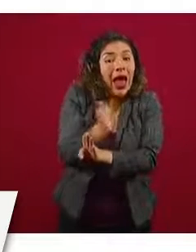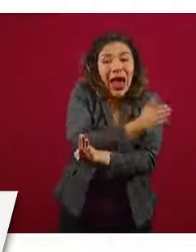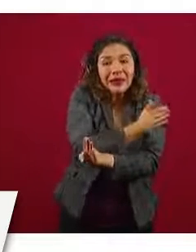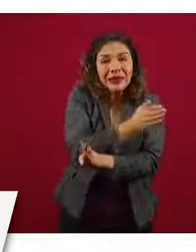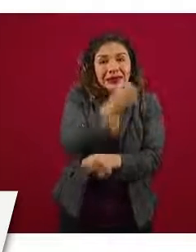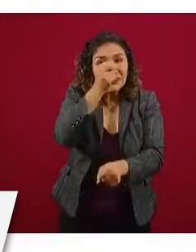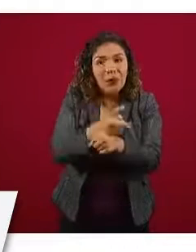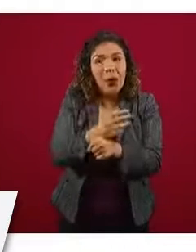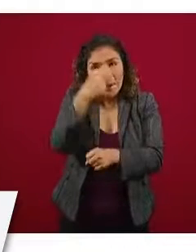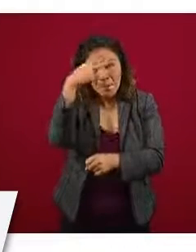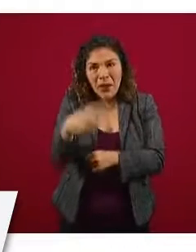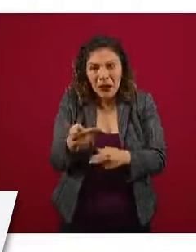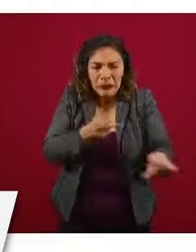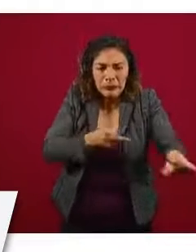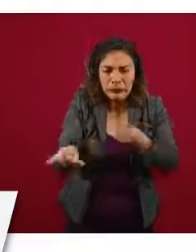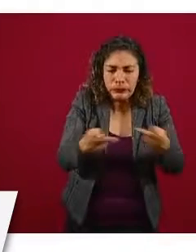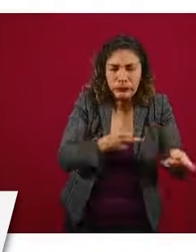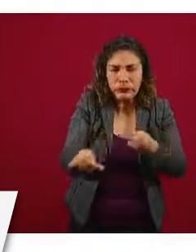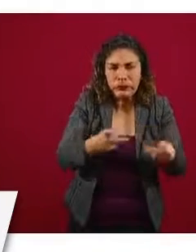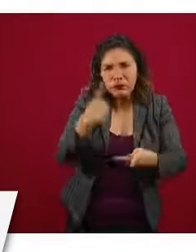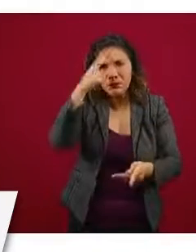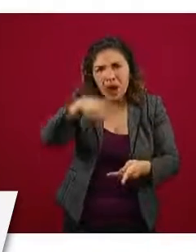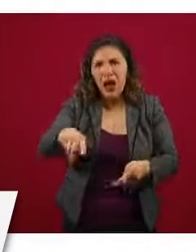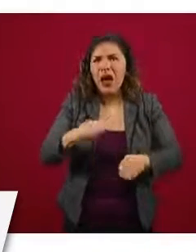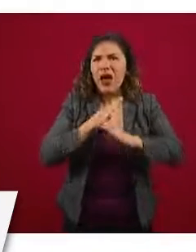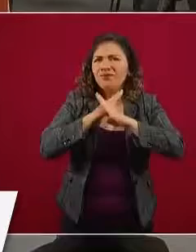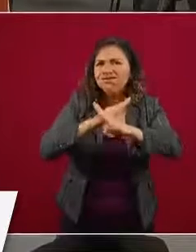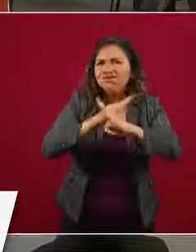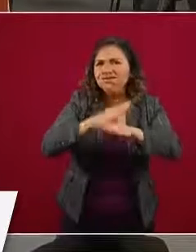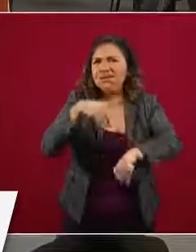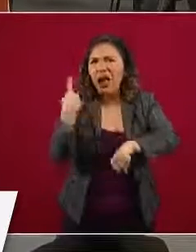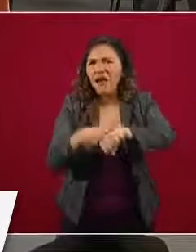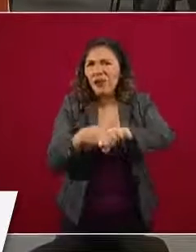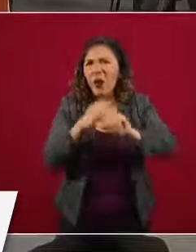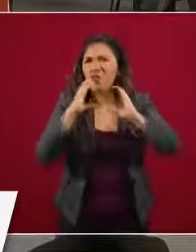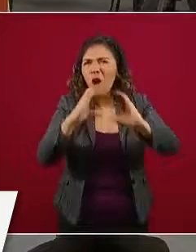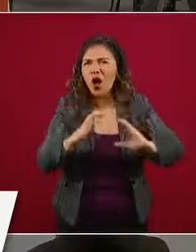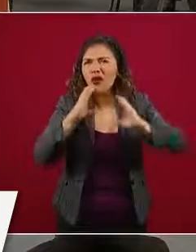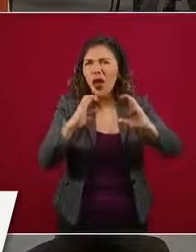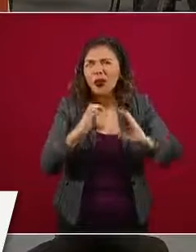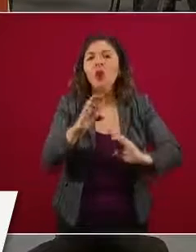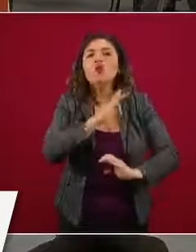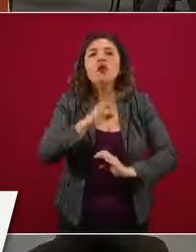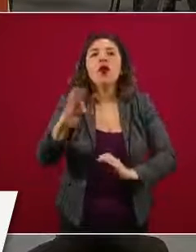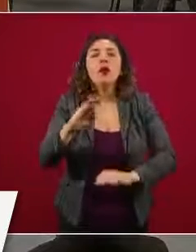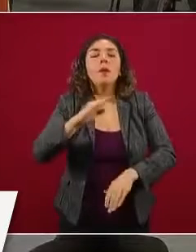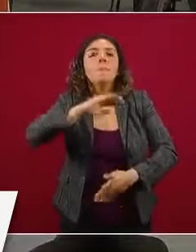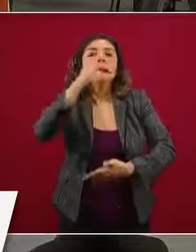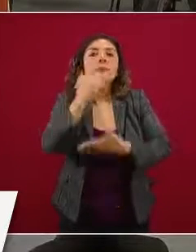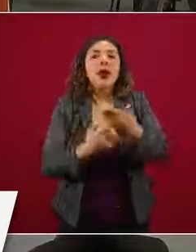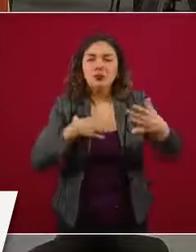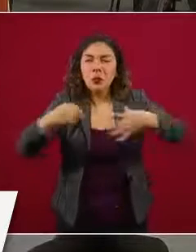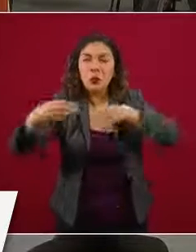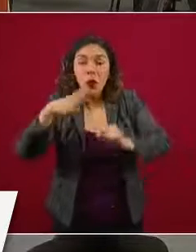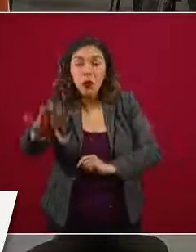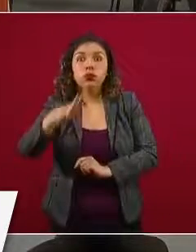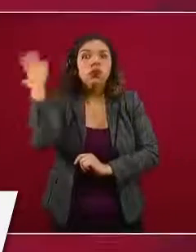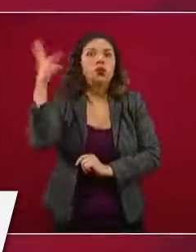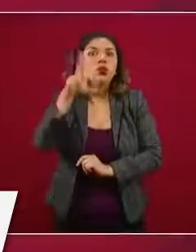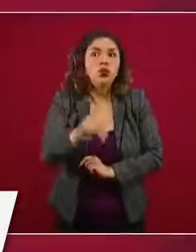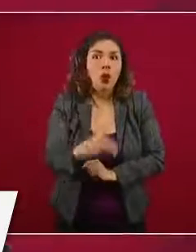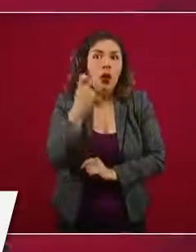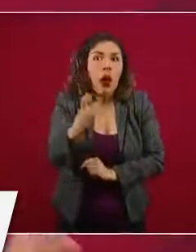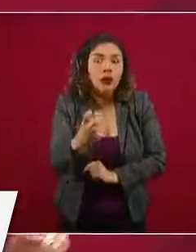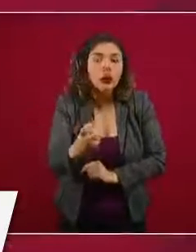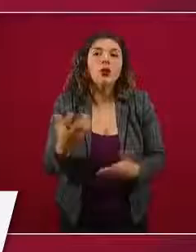manera muy temprana con medidas masivas de mitigación que permitieron reducir la velocidad de los contagios. Y